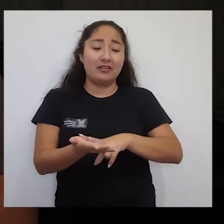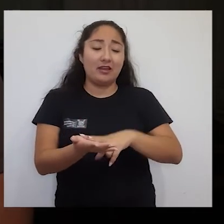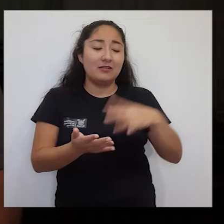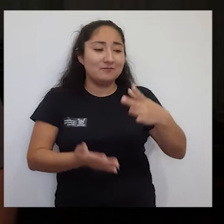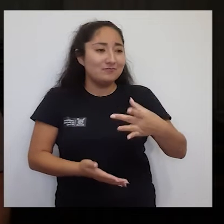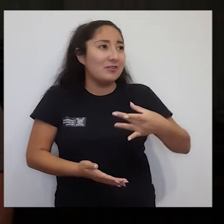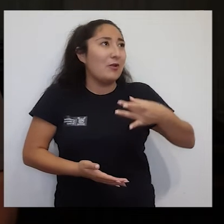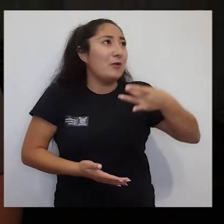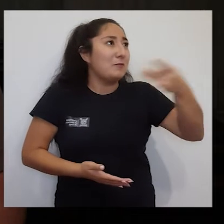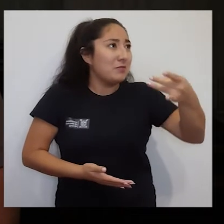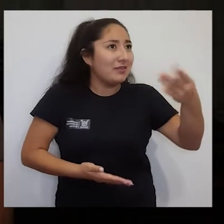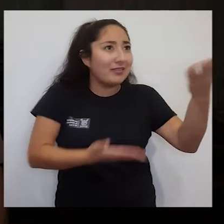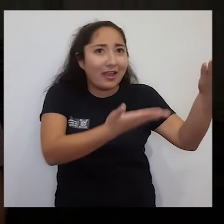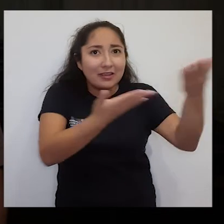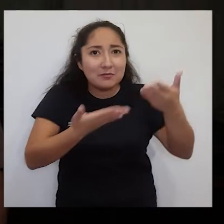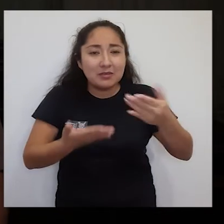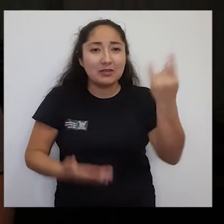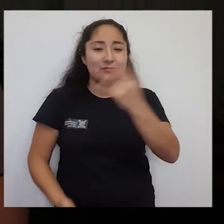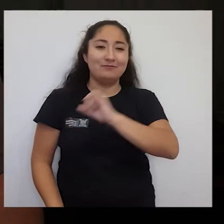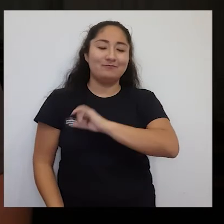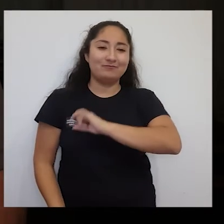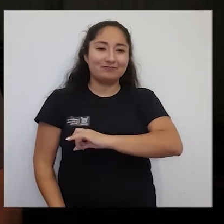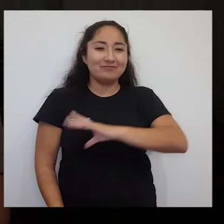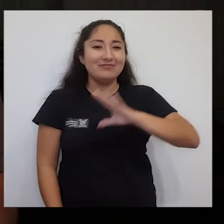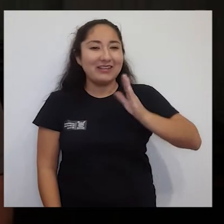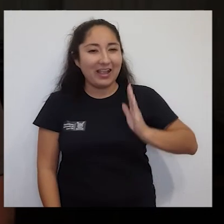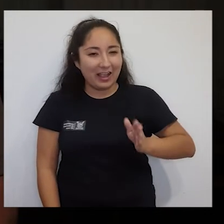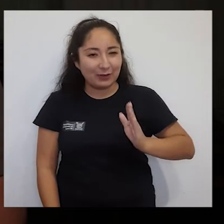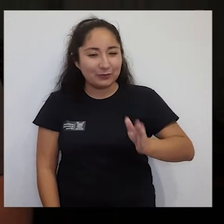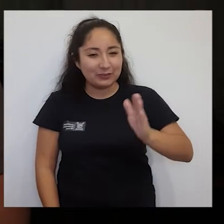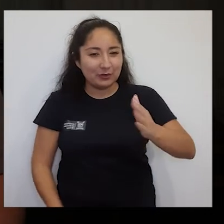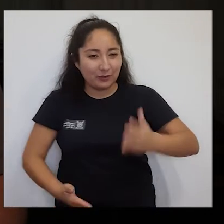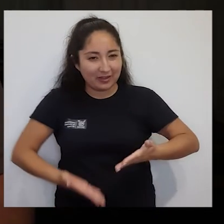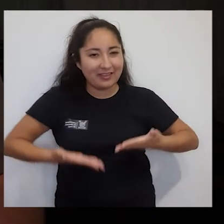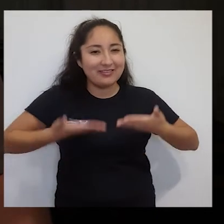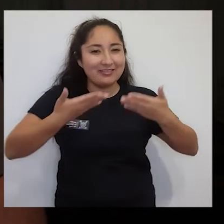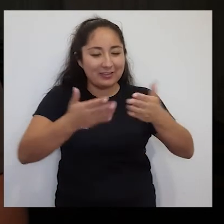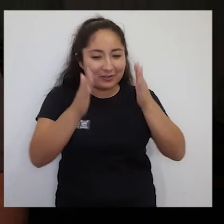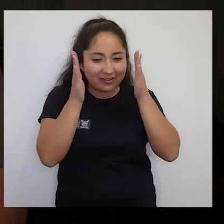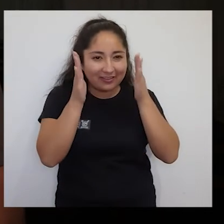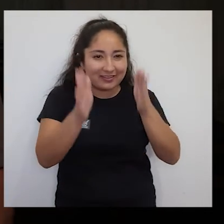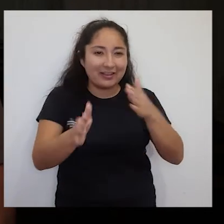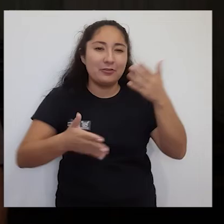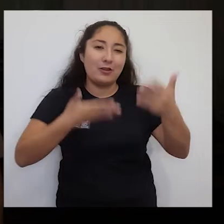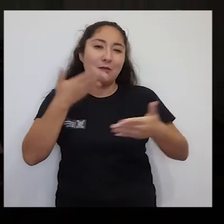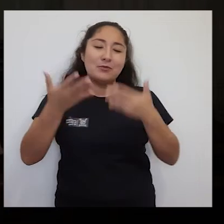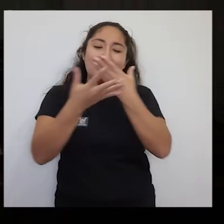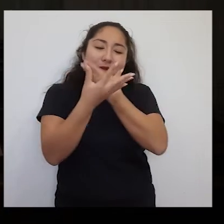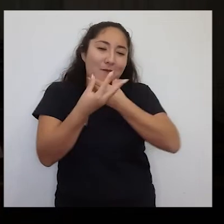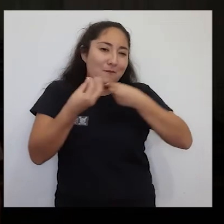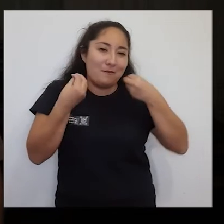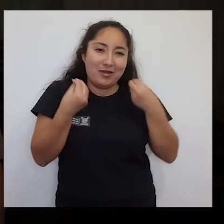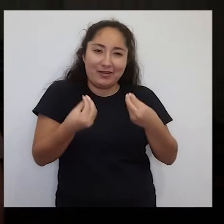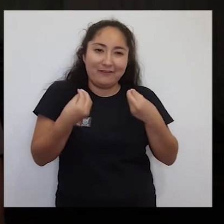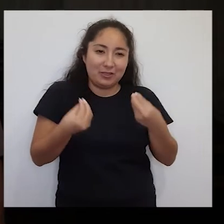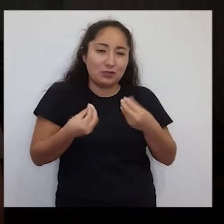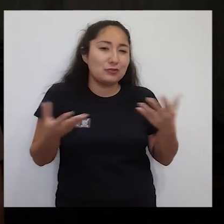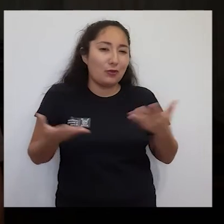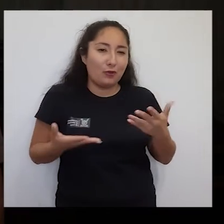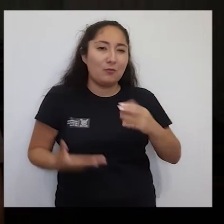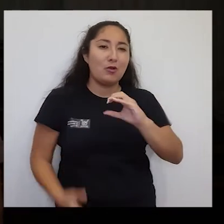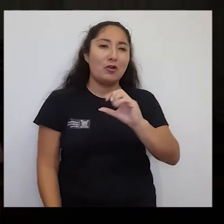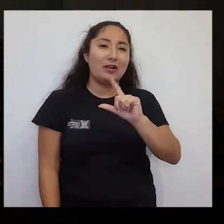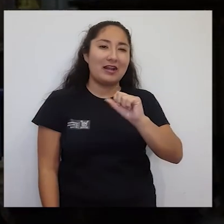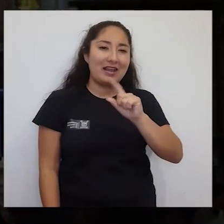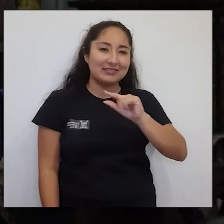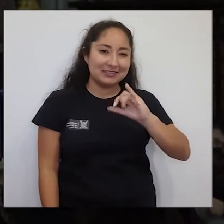nos invita... ...e invita también a Los Sash... ...a seguir, digamos, brindándonos... ...y dedicándonos por esta música maravillosa... ...como es la